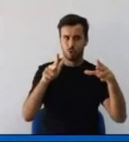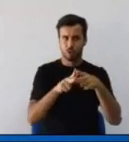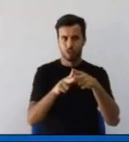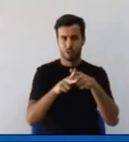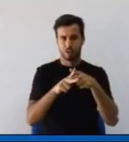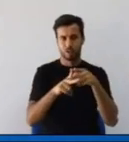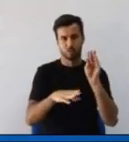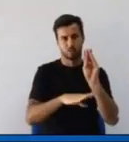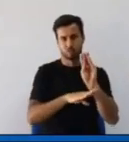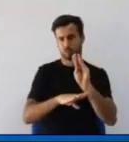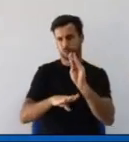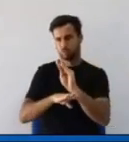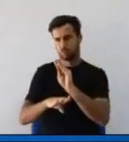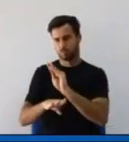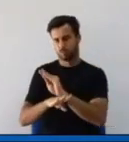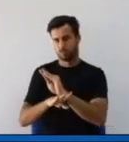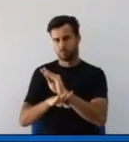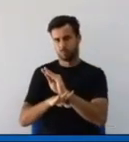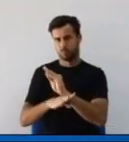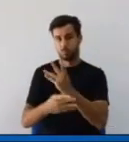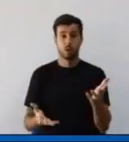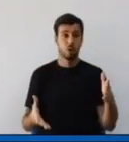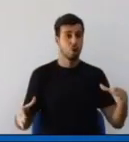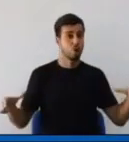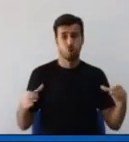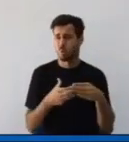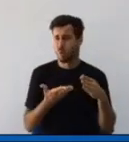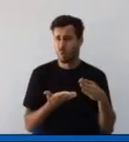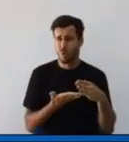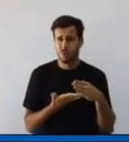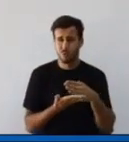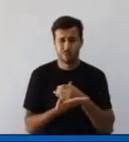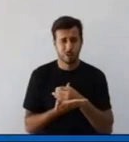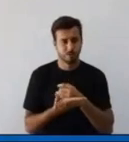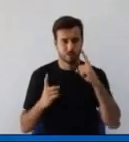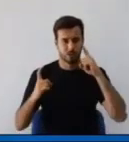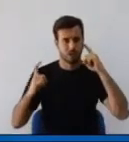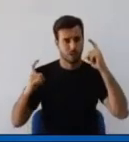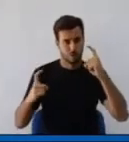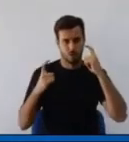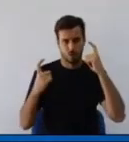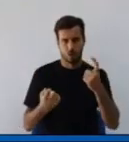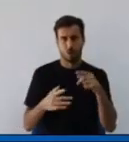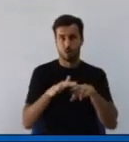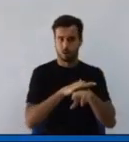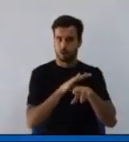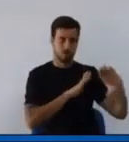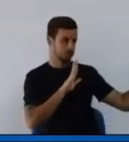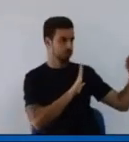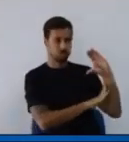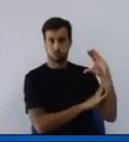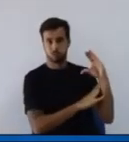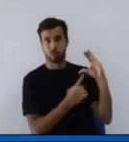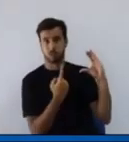Necesitamos aunar esfuerzo y recurso, sabiendo que no van a ser salidas parciales ni atajos,